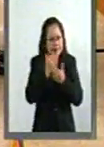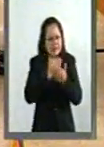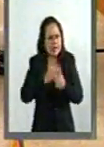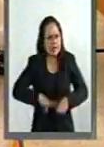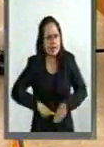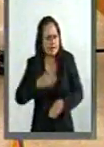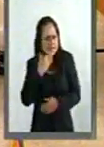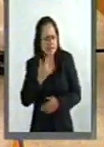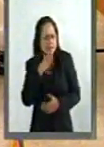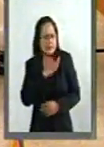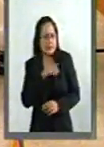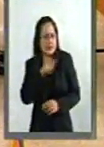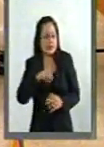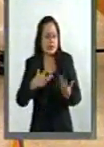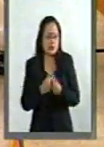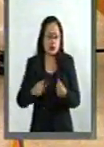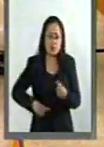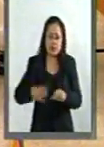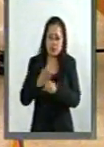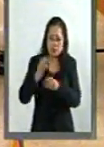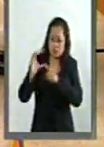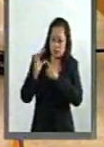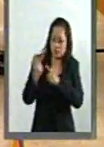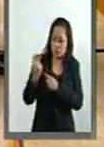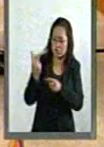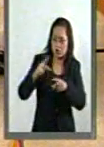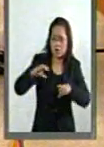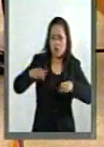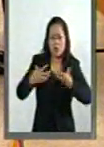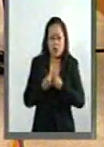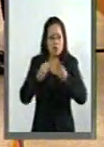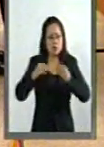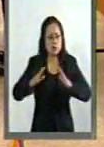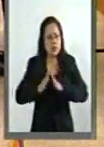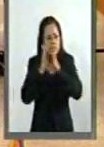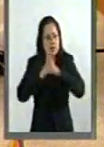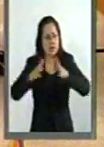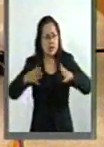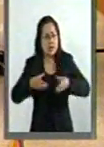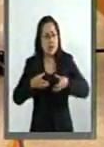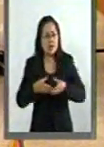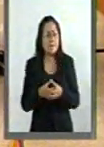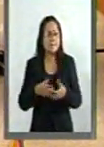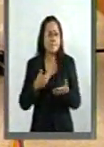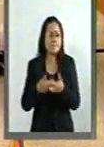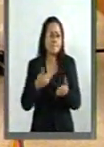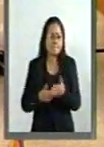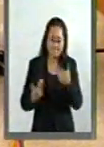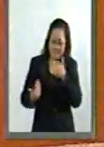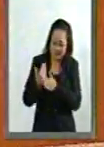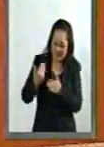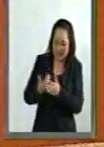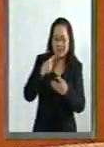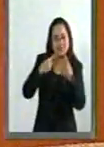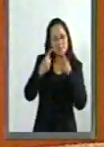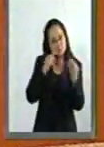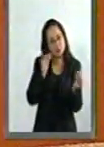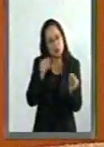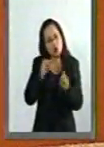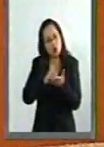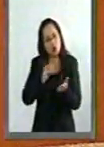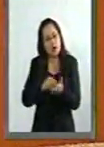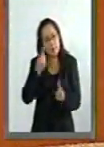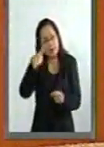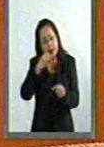de Gobernación y que fue de lo que participamos en el debate que hoy todavía tuvo lugar en la mañana, el proceso de